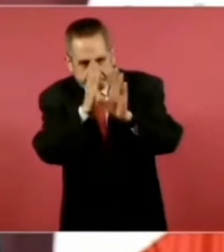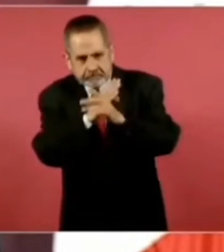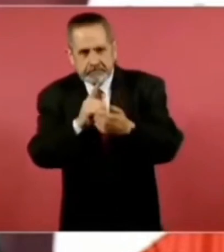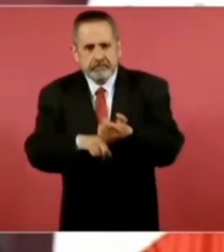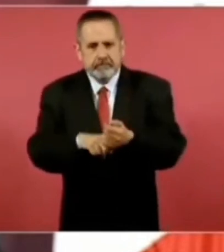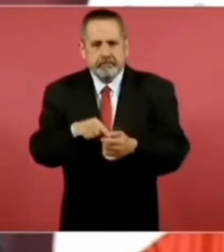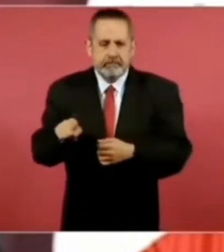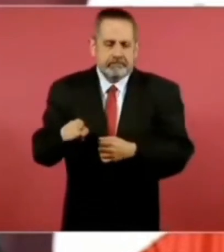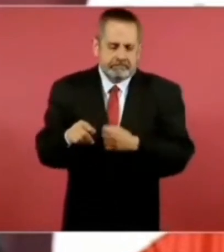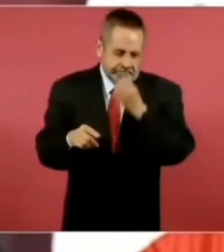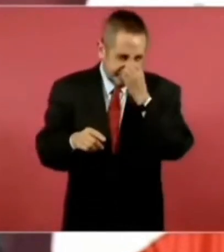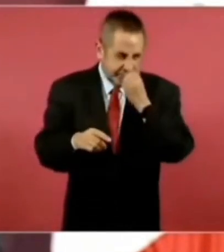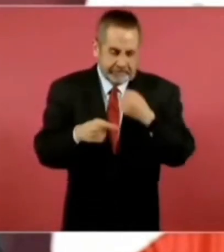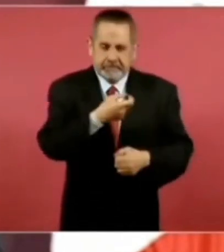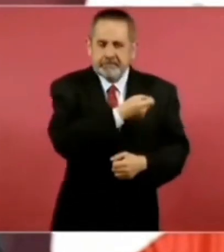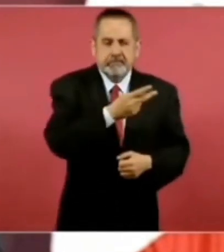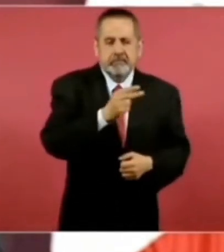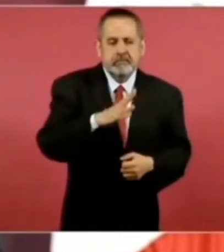no lo hacen así.